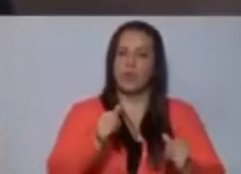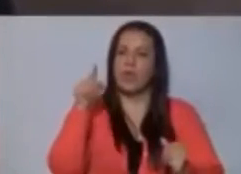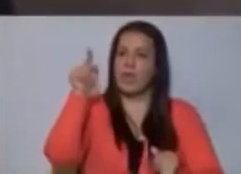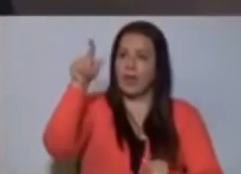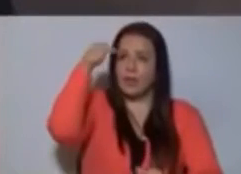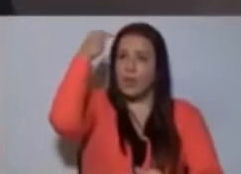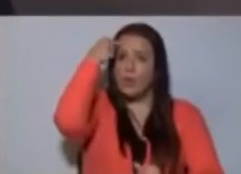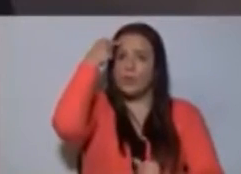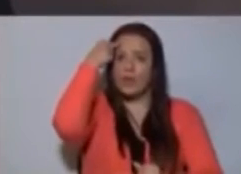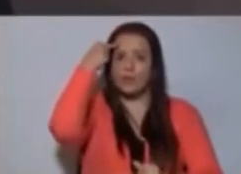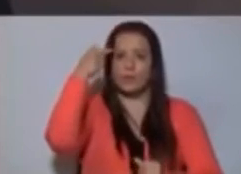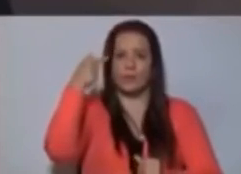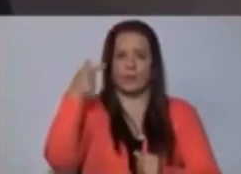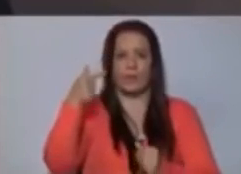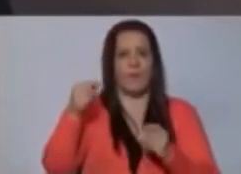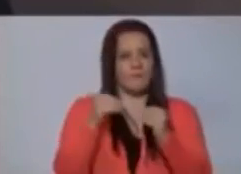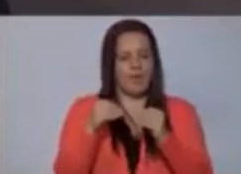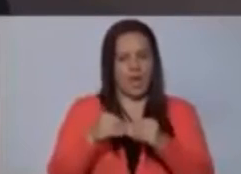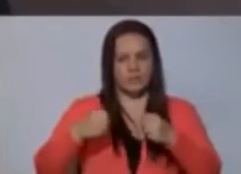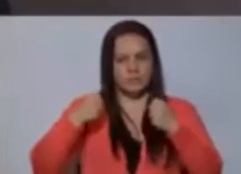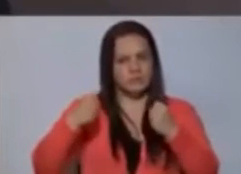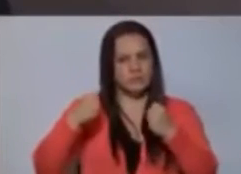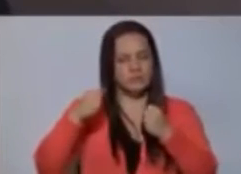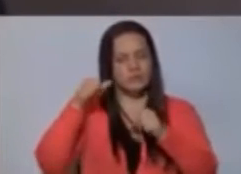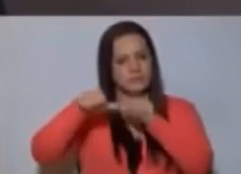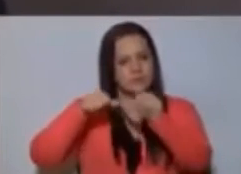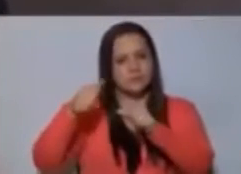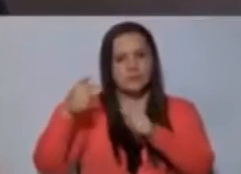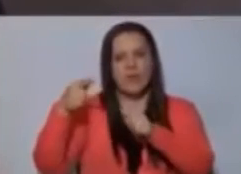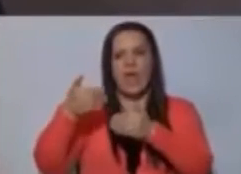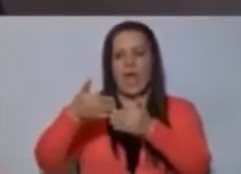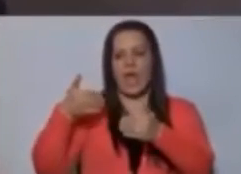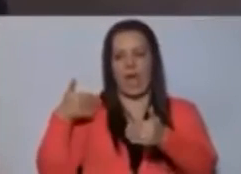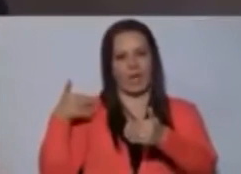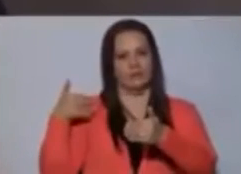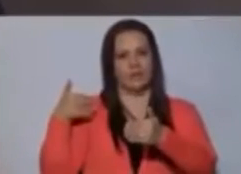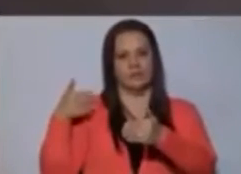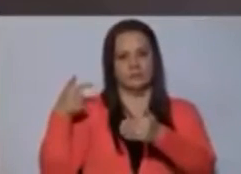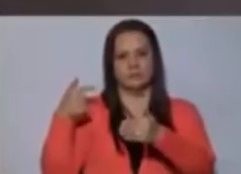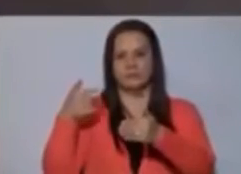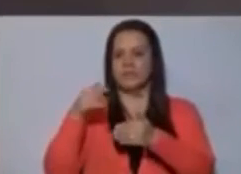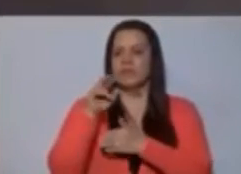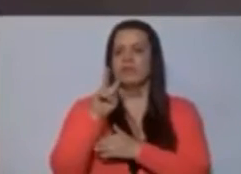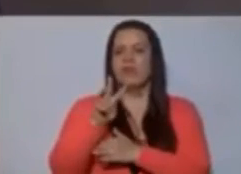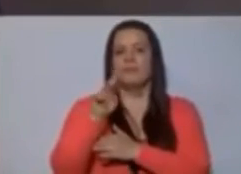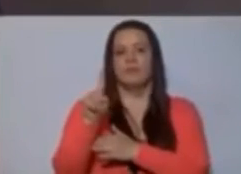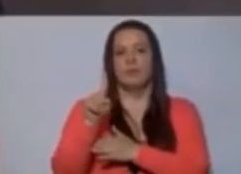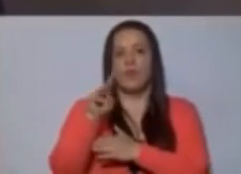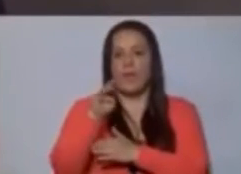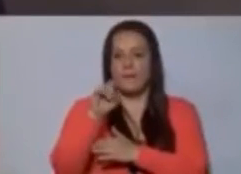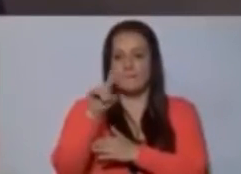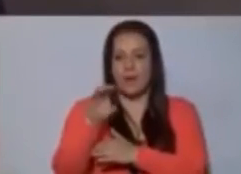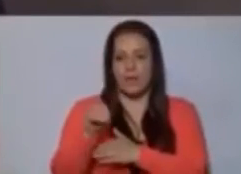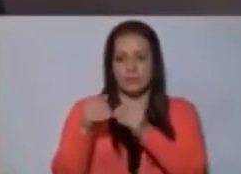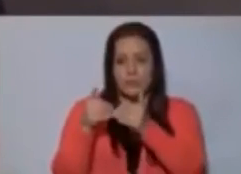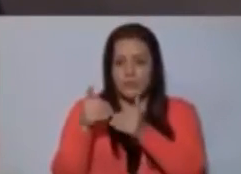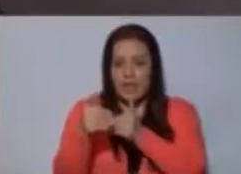Ejecutivo diligente hubiera estado presentando días, pocos días después del 21 de marzo, ese